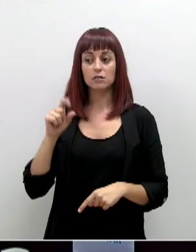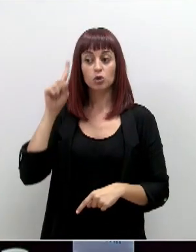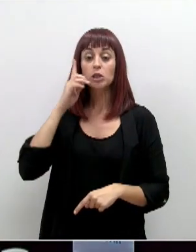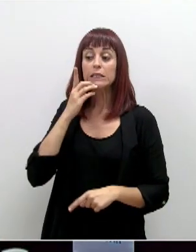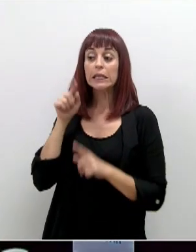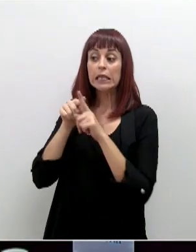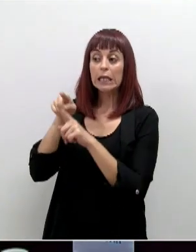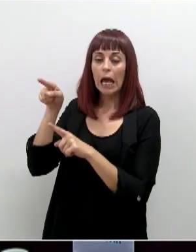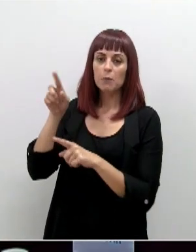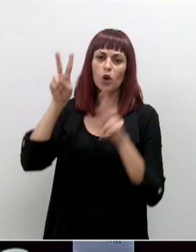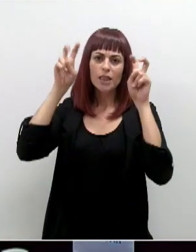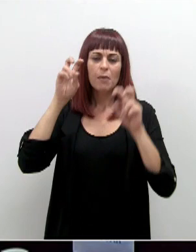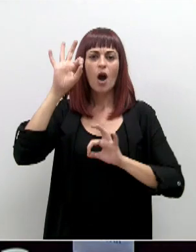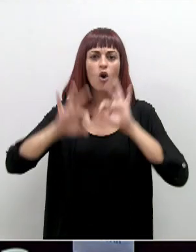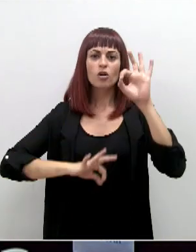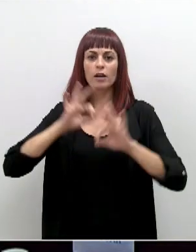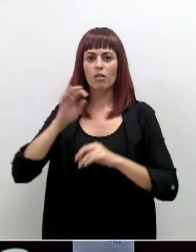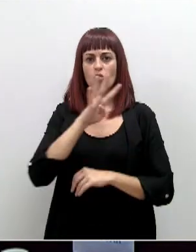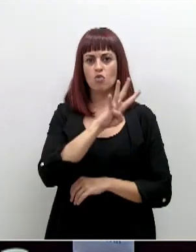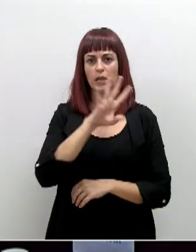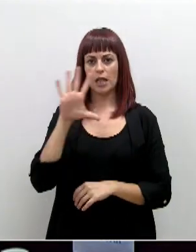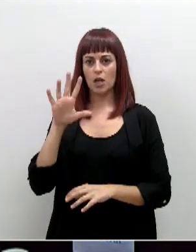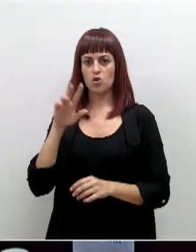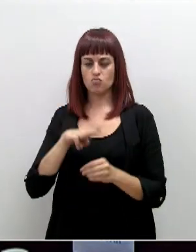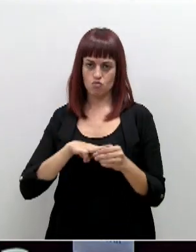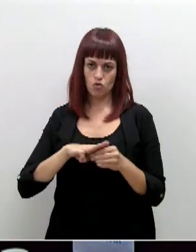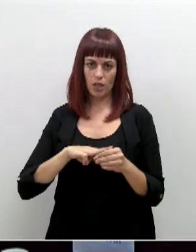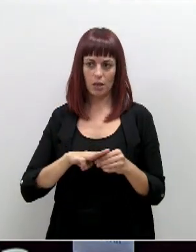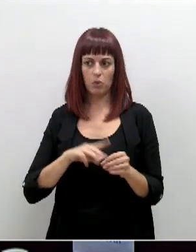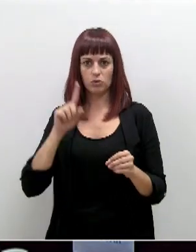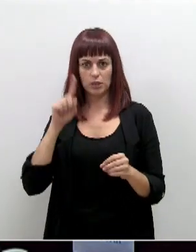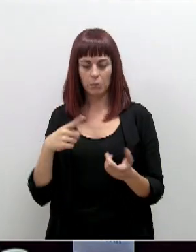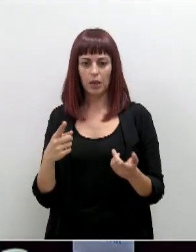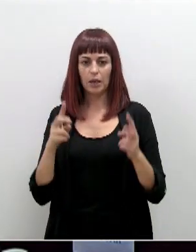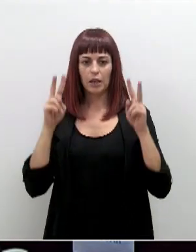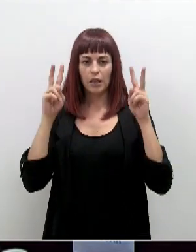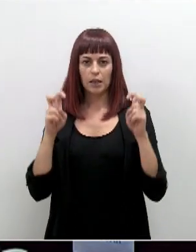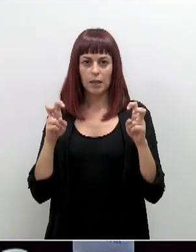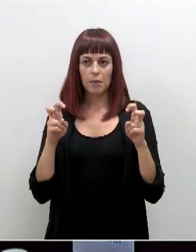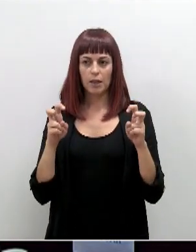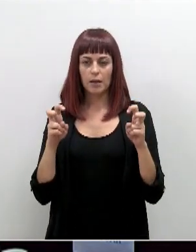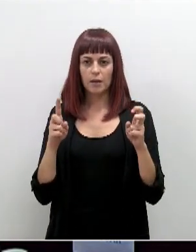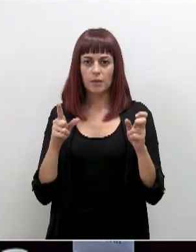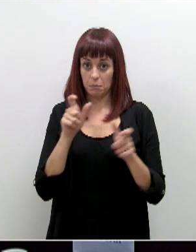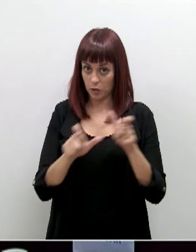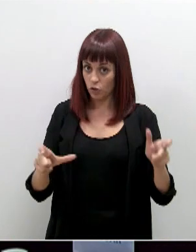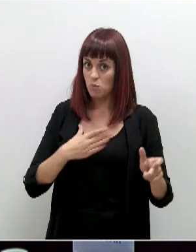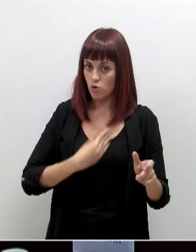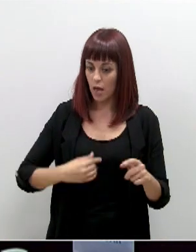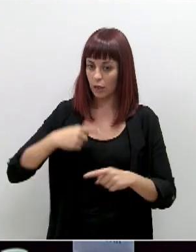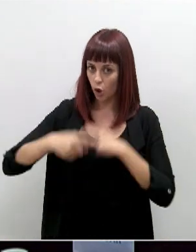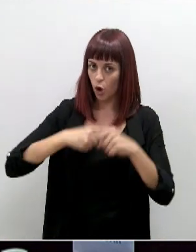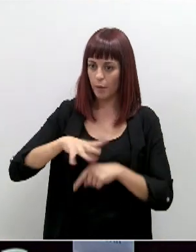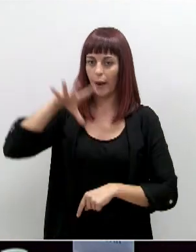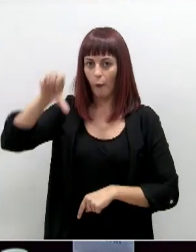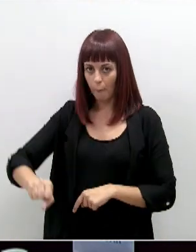exactamente, pero a nivel logístico de 45 municipios y el trasiego de decenas o incluso centenares de miles de murcianos a diario para